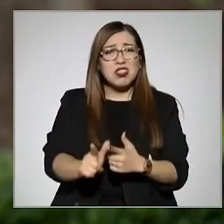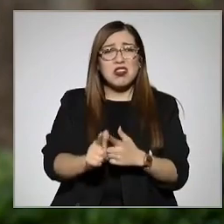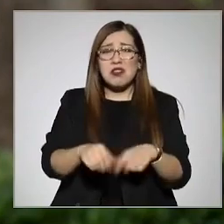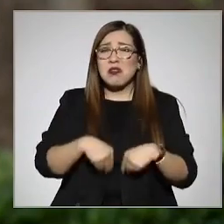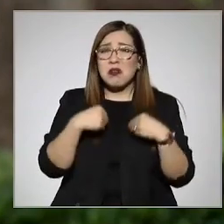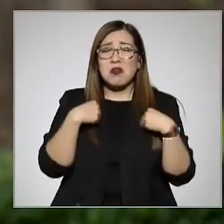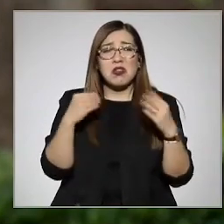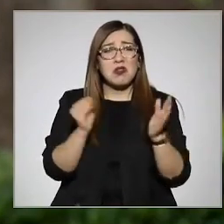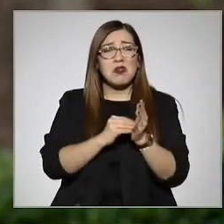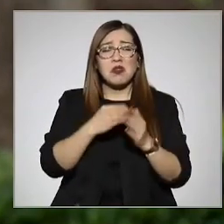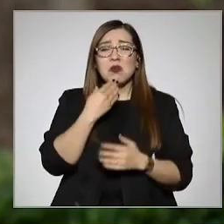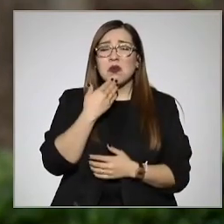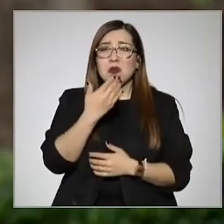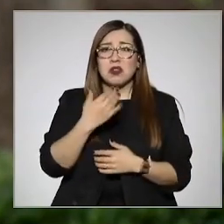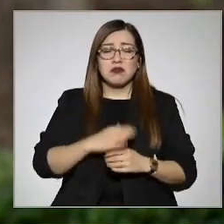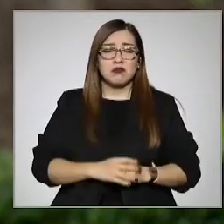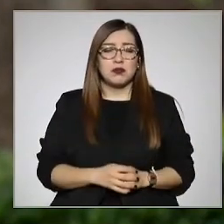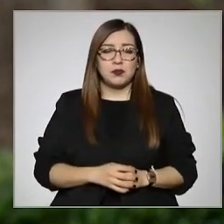un poco sin excederse.